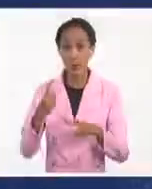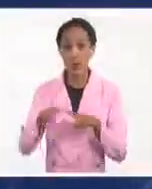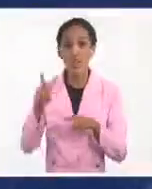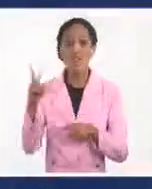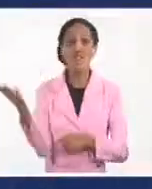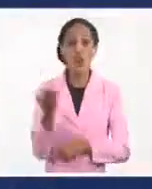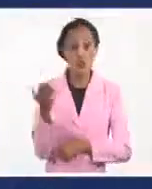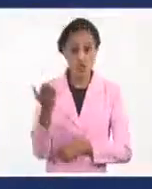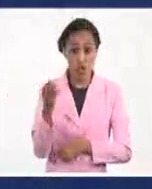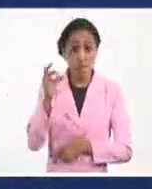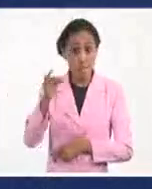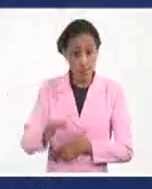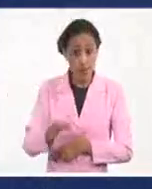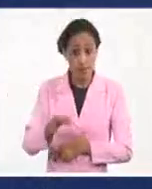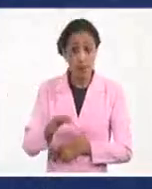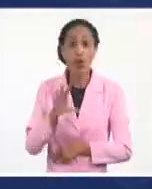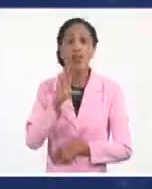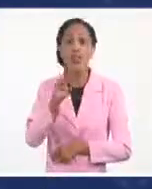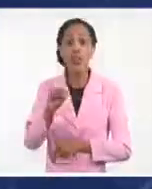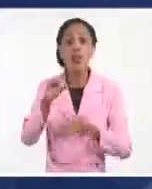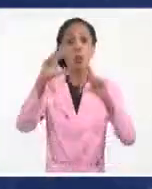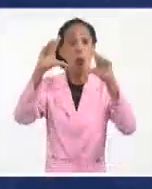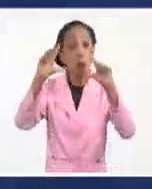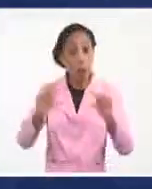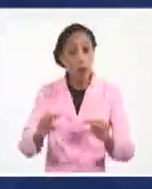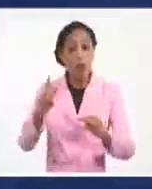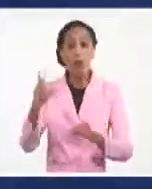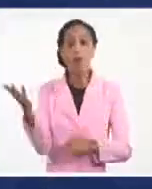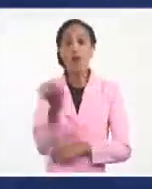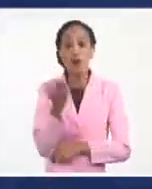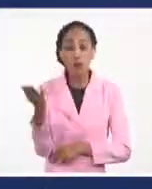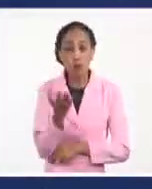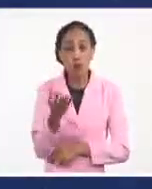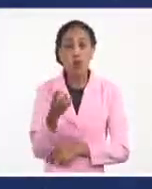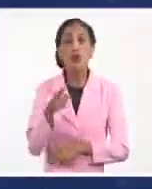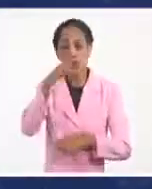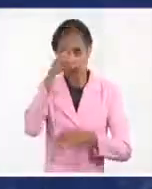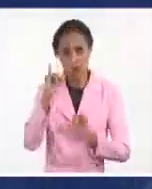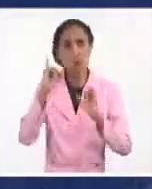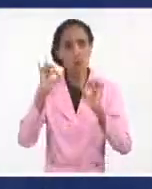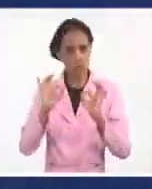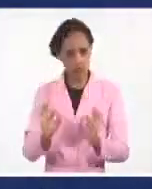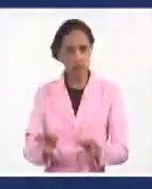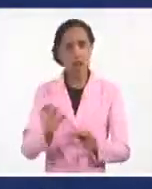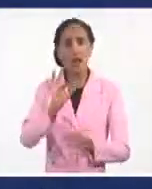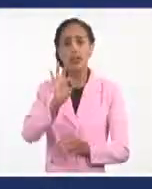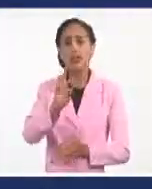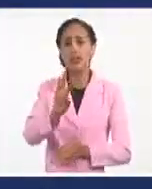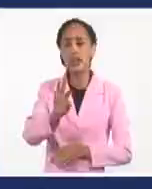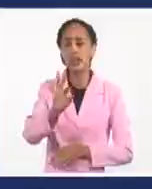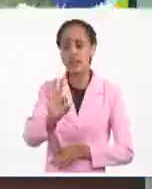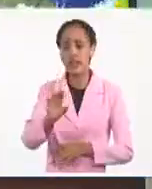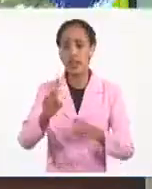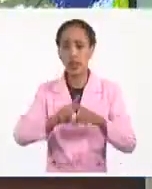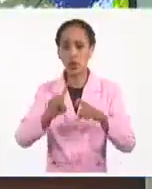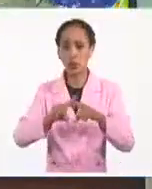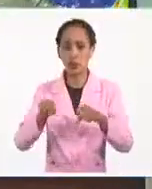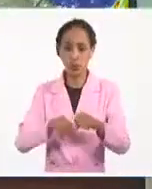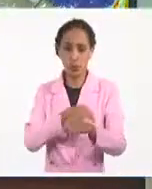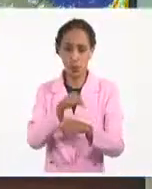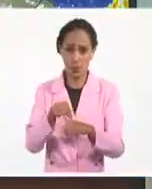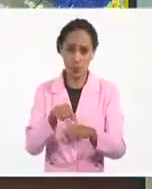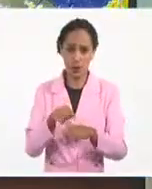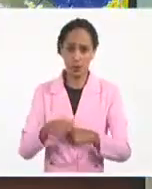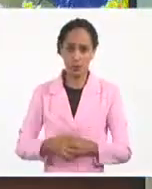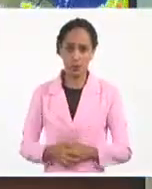como habíamos dicho que iba a disminuir la velocidad de traslación, pues la ha disminuido hasta 37 kilómetros por hora. Ya no son